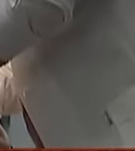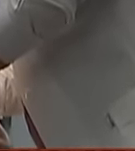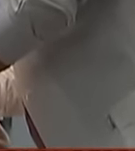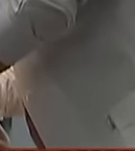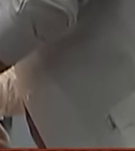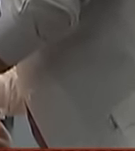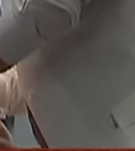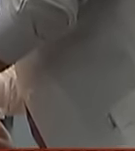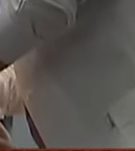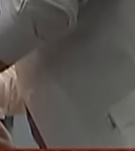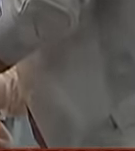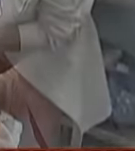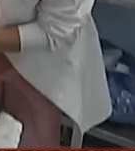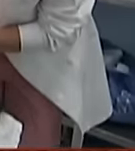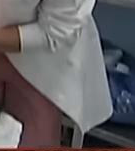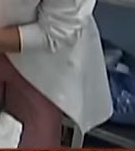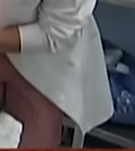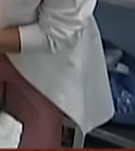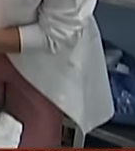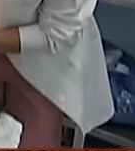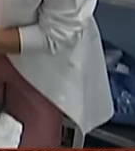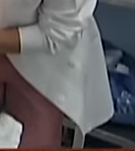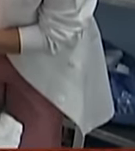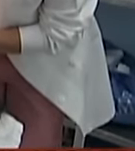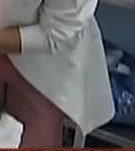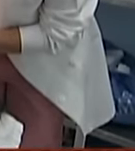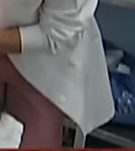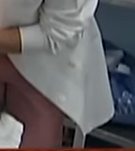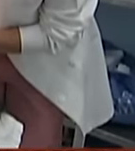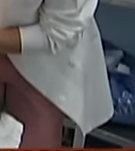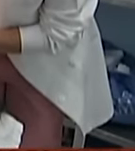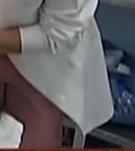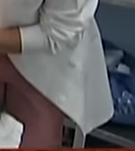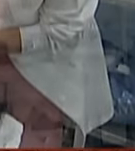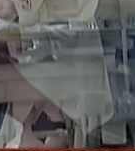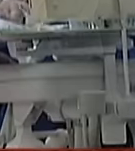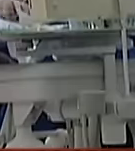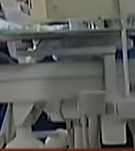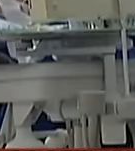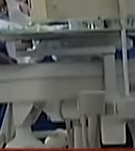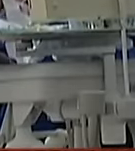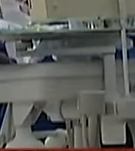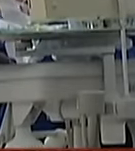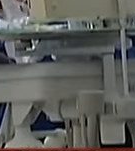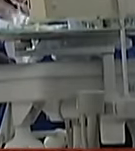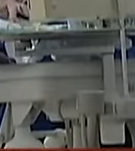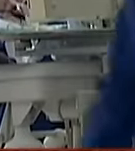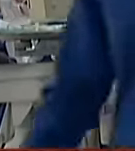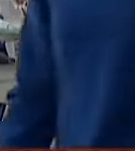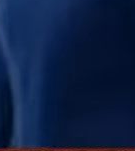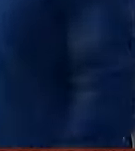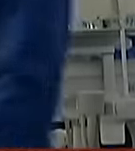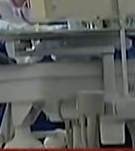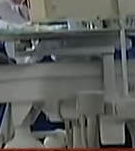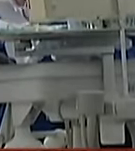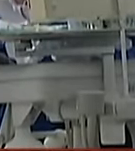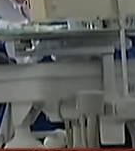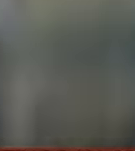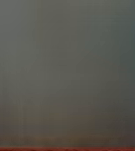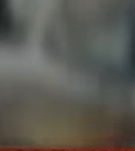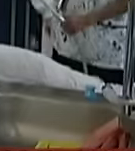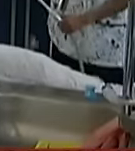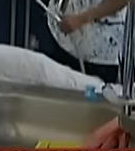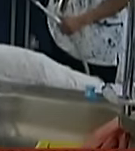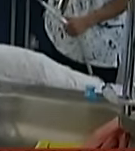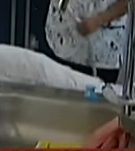educación en prevención como lo denomina el equipo de pasantes orienta a los padres de familia sobre la salud de los pequeños